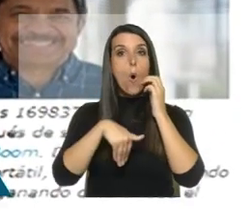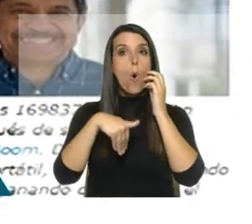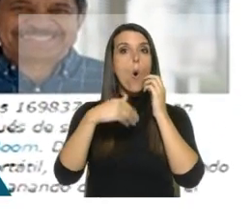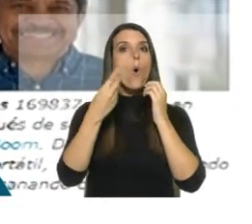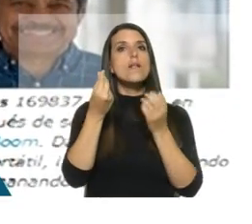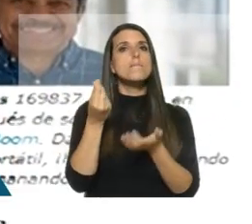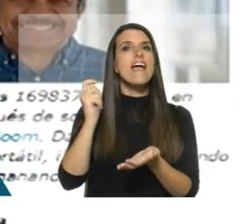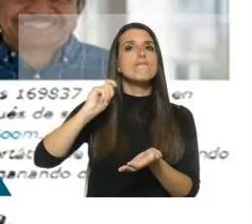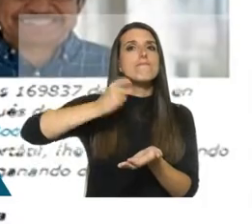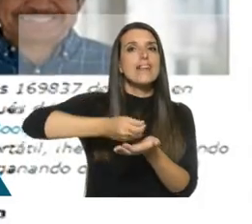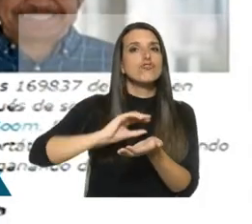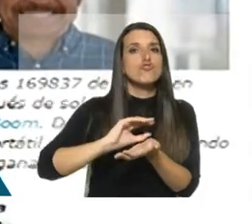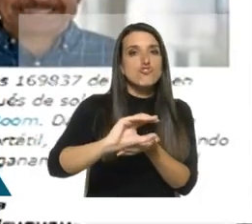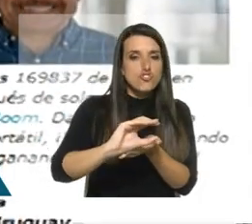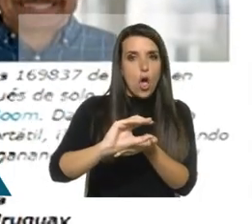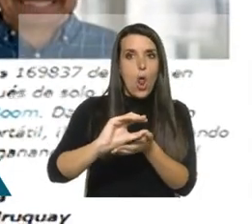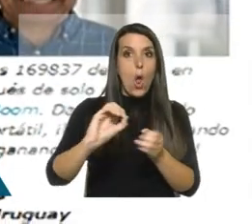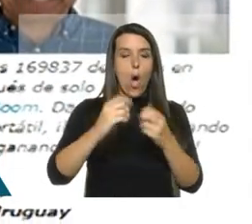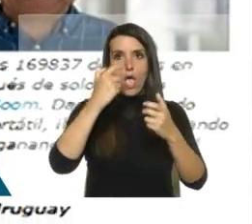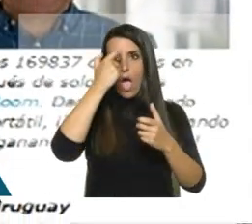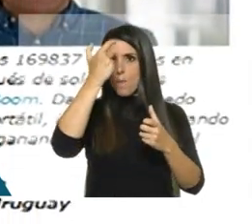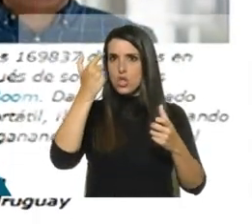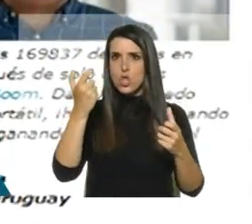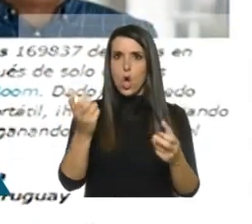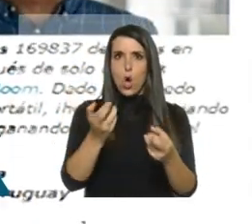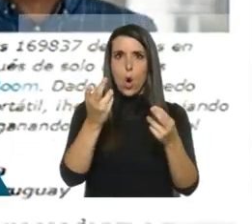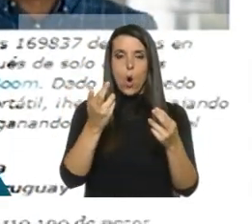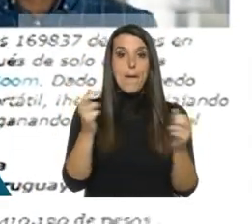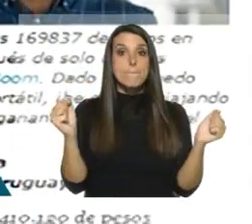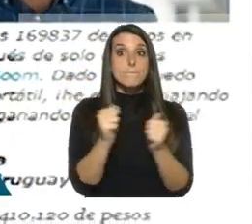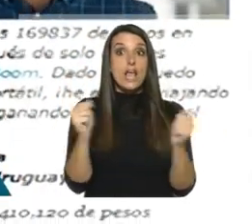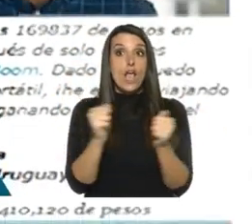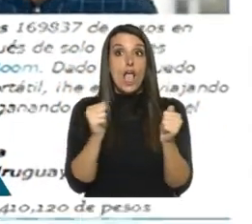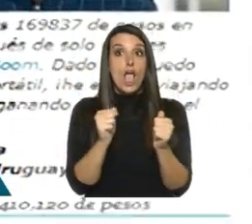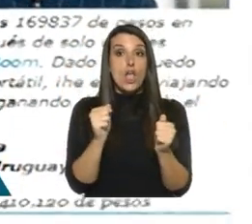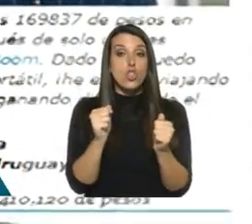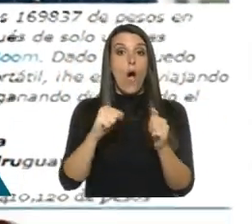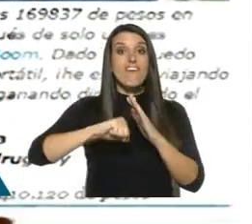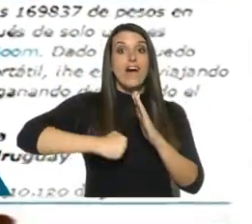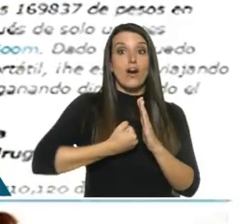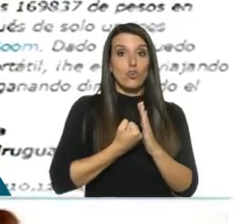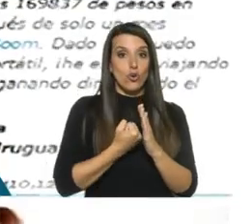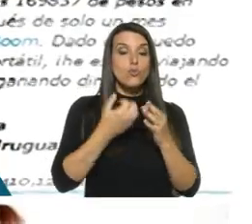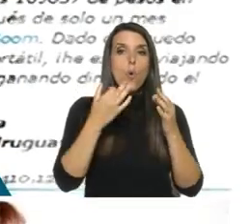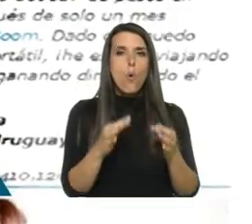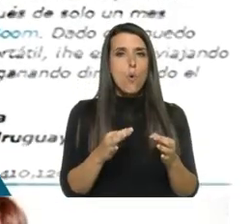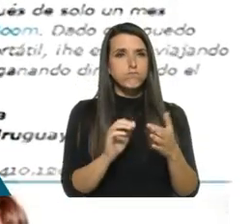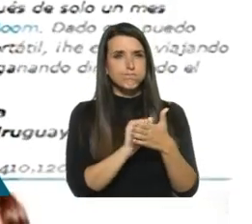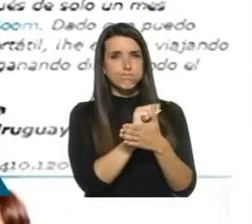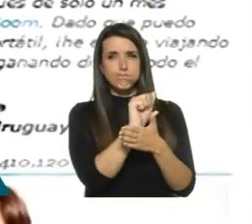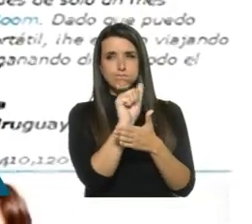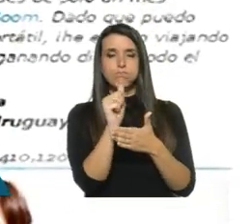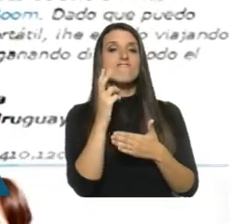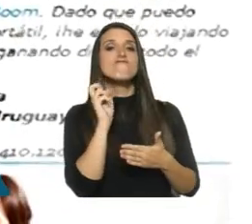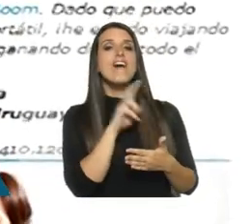inversión de María Inés Obaldía asombra a los expertos y aterroriza a los grandes bancos. El desarrollo de la falsa